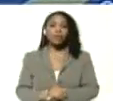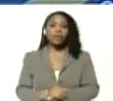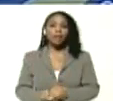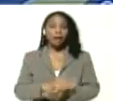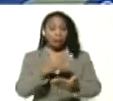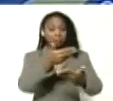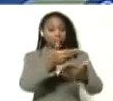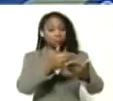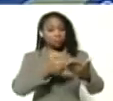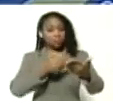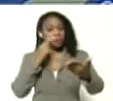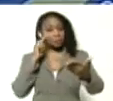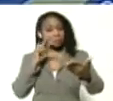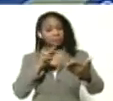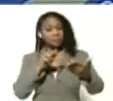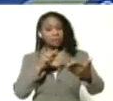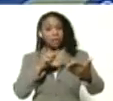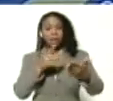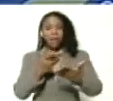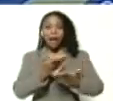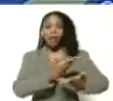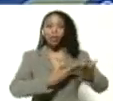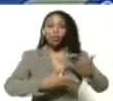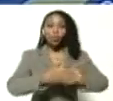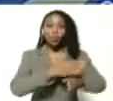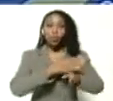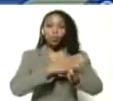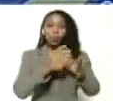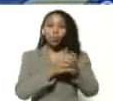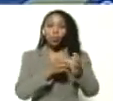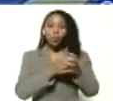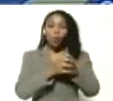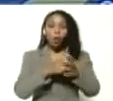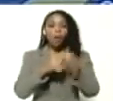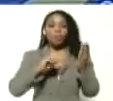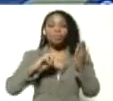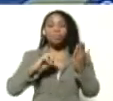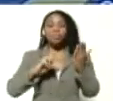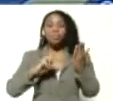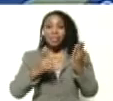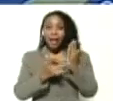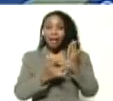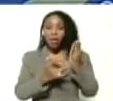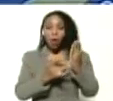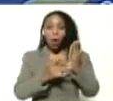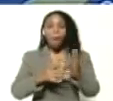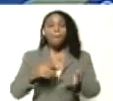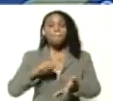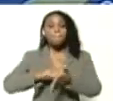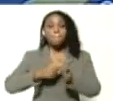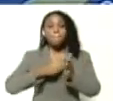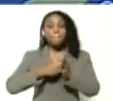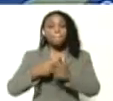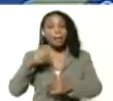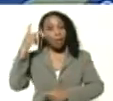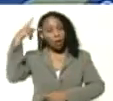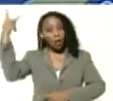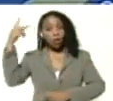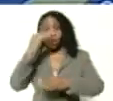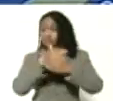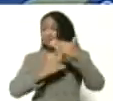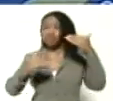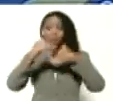también del colectivo técnico pedagógico. Un colectivo técnico pedagógico del más alto nivel.